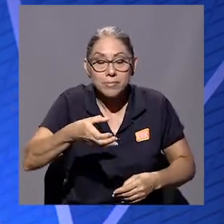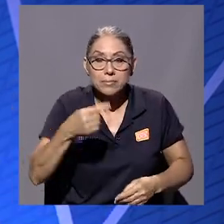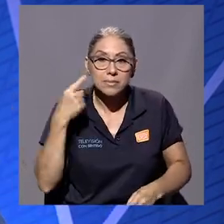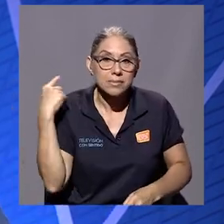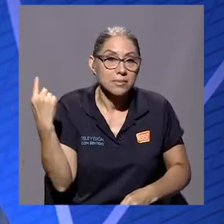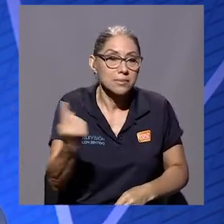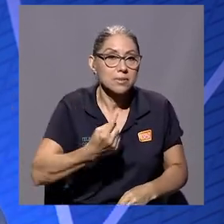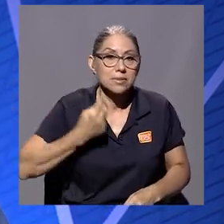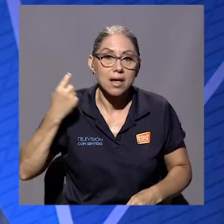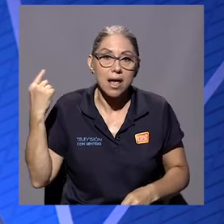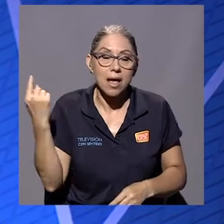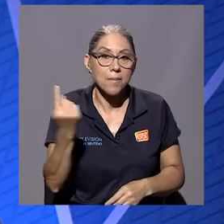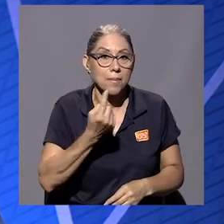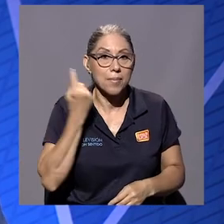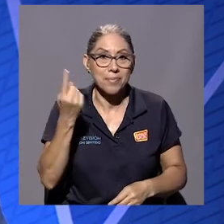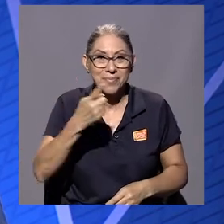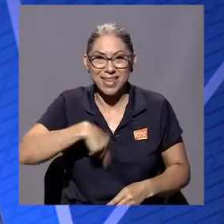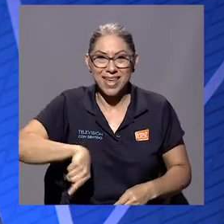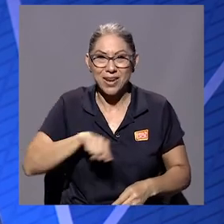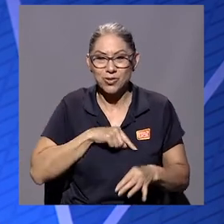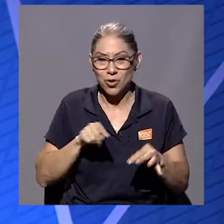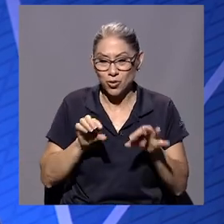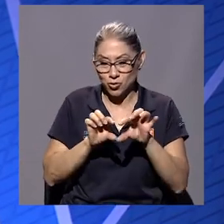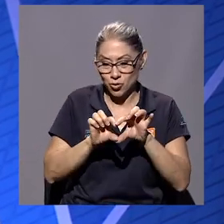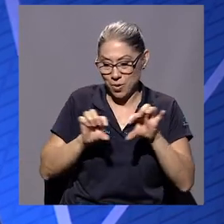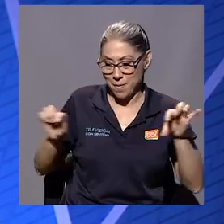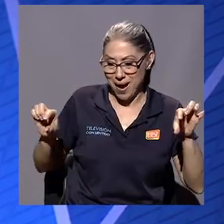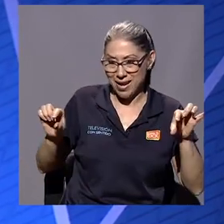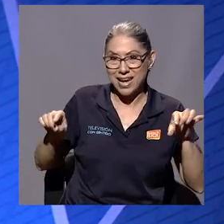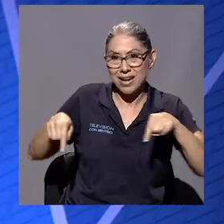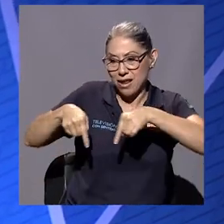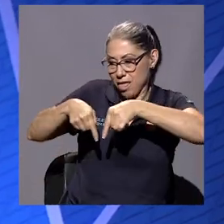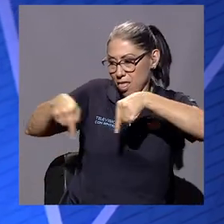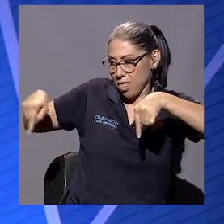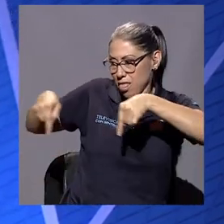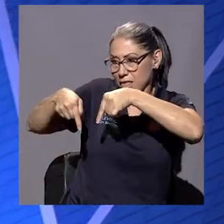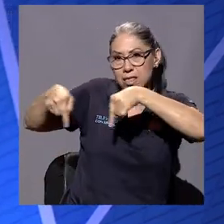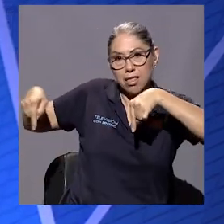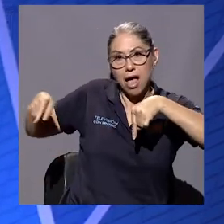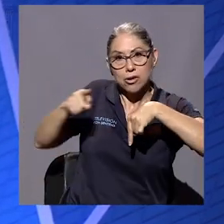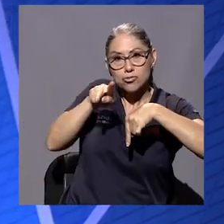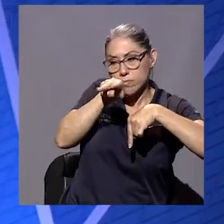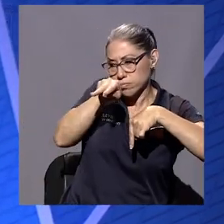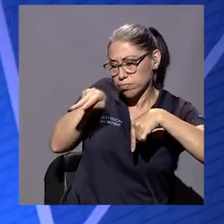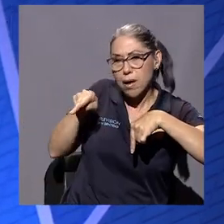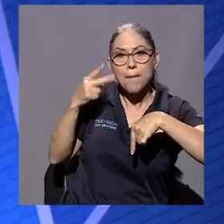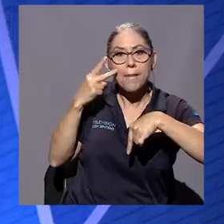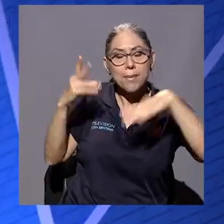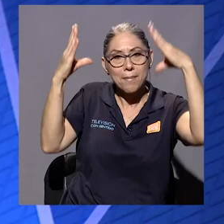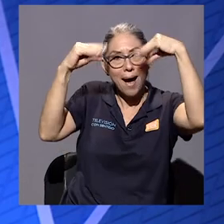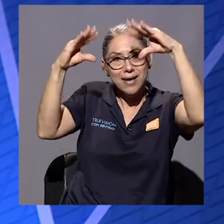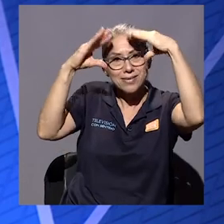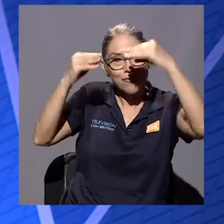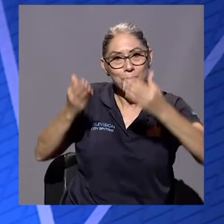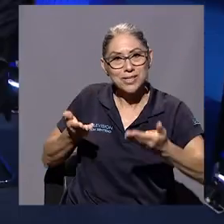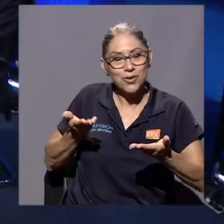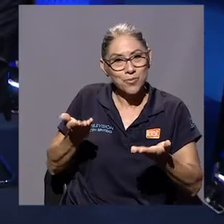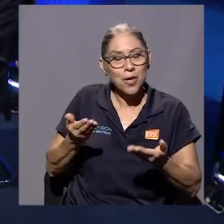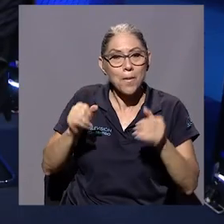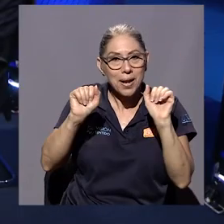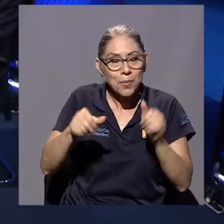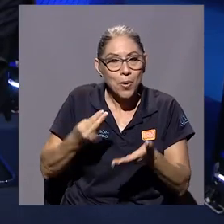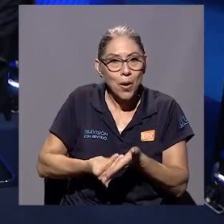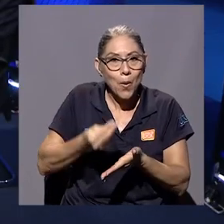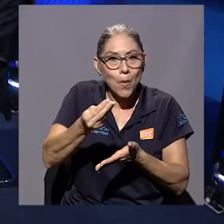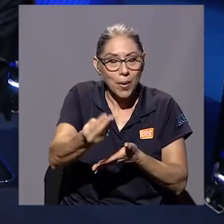recomendamos que siempre en el banner que ponemos nosotros, que le llamamos Super, usted va a poder un poco tener más información de don Enrique para que